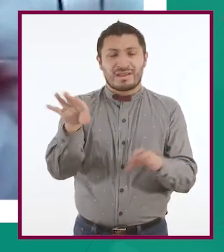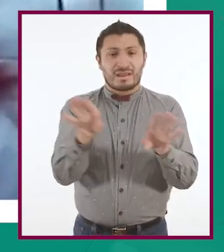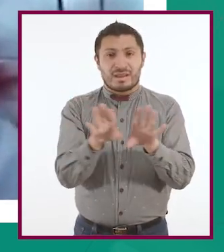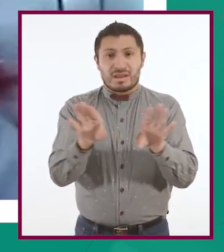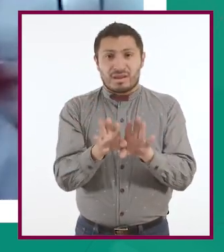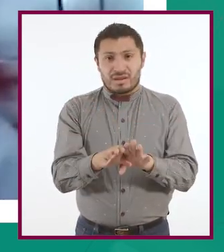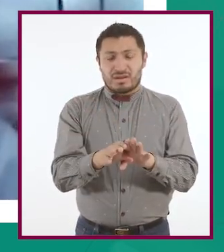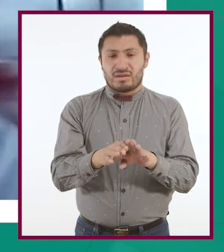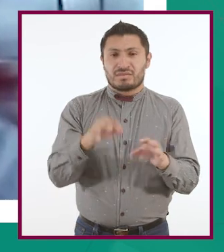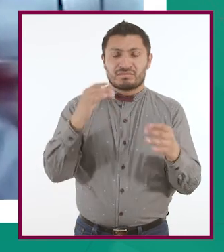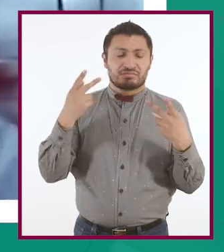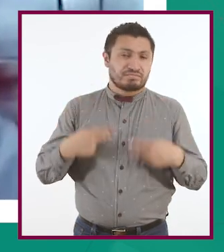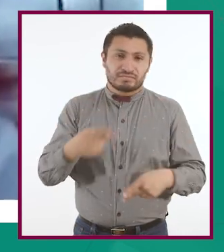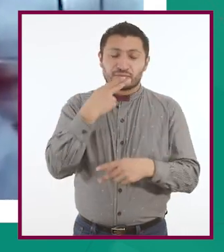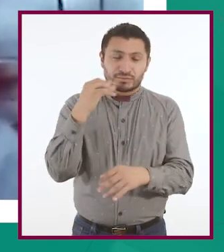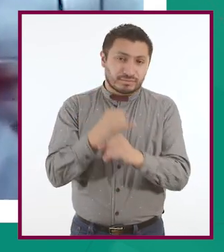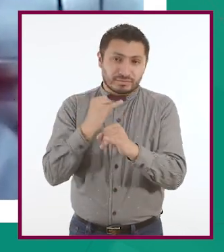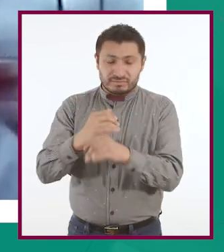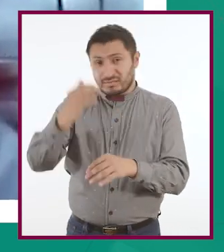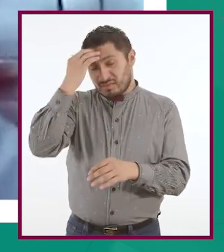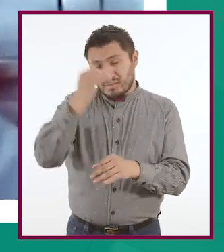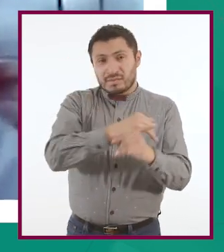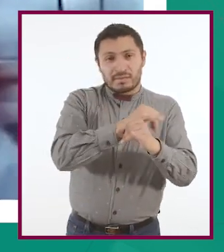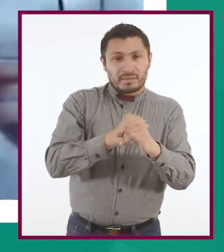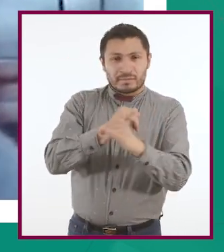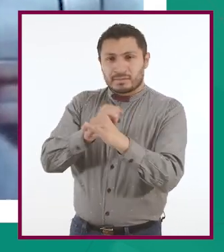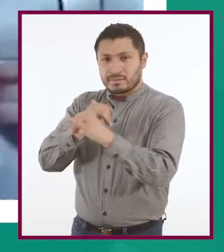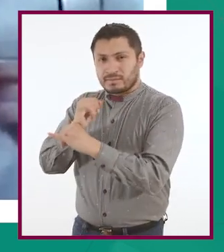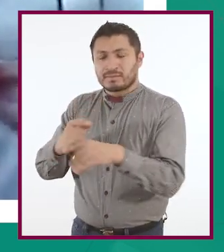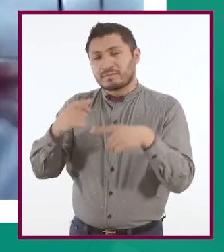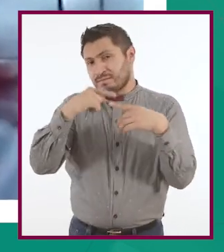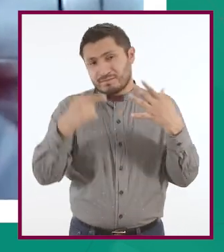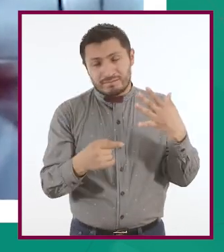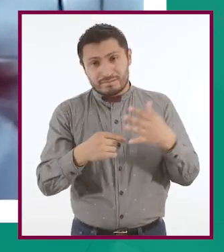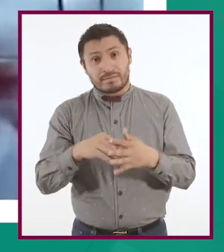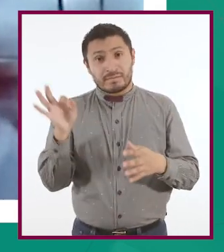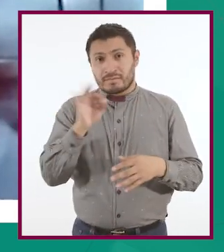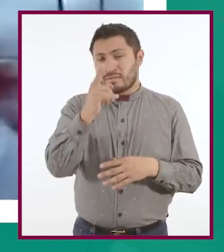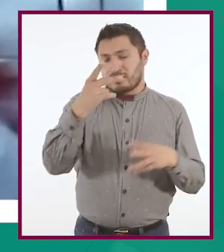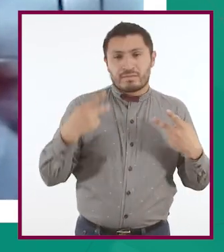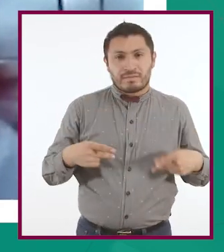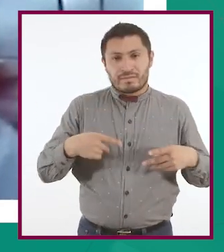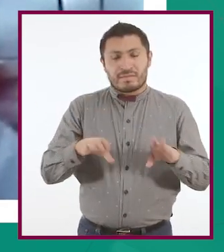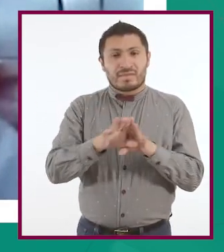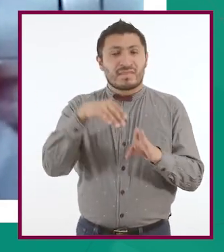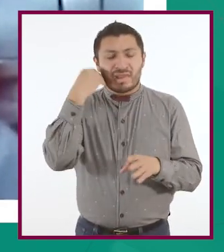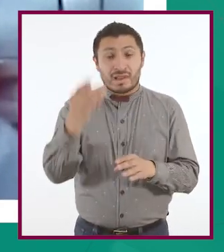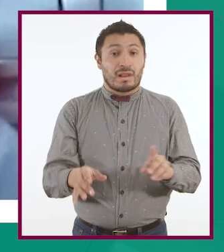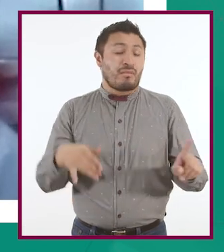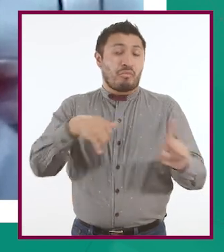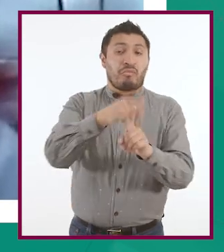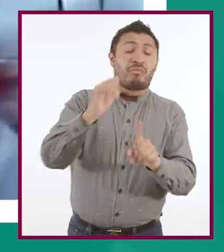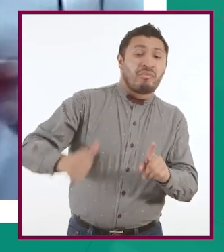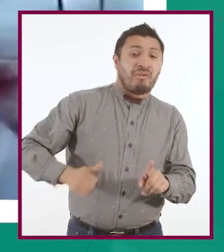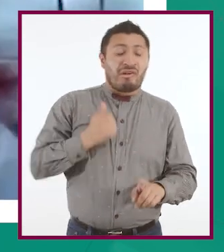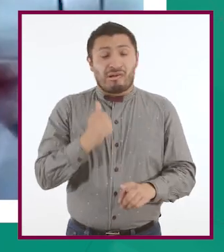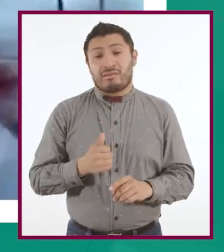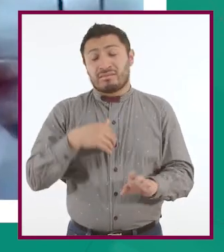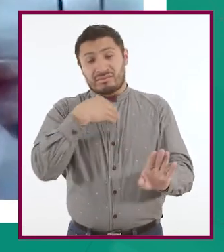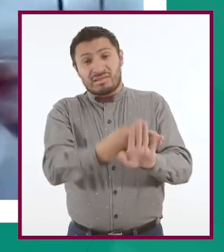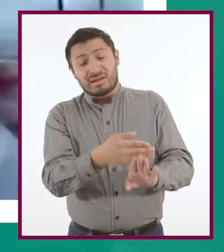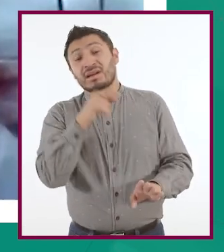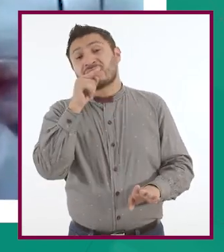son cibernautas, están explorando y todo. Si uno de ellos se quiere pasar de listo contigo, pues simplemente